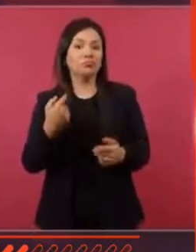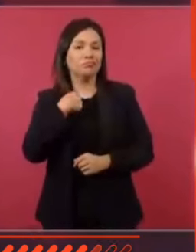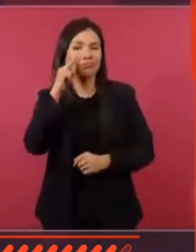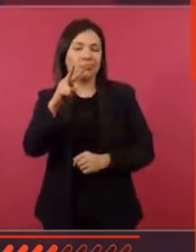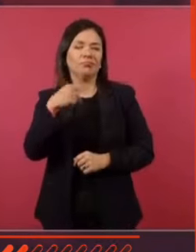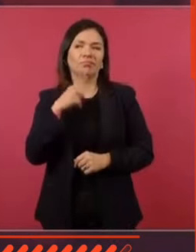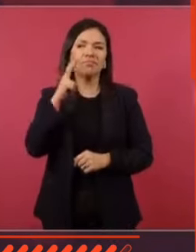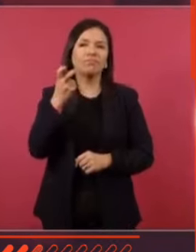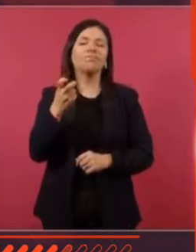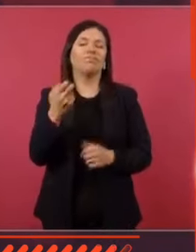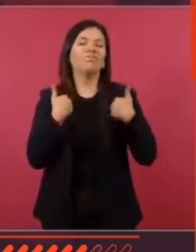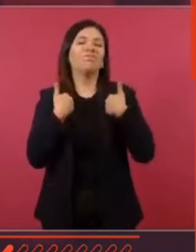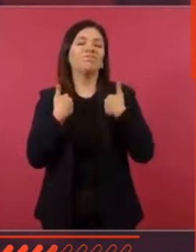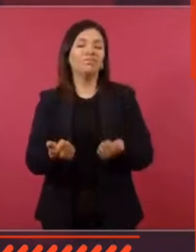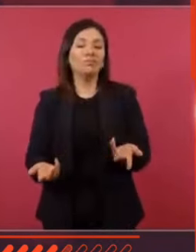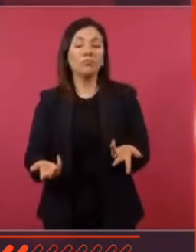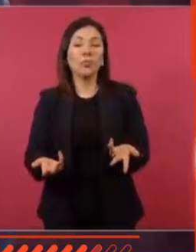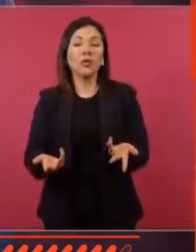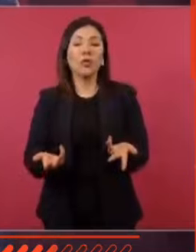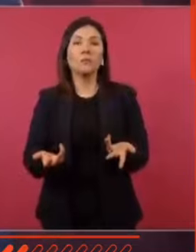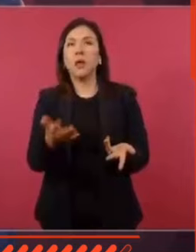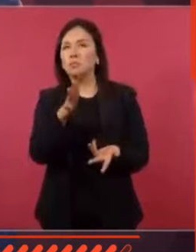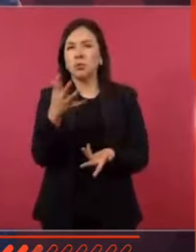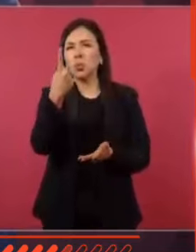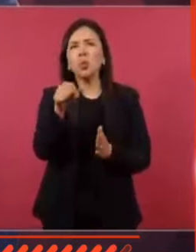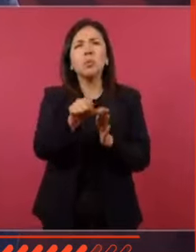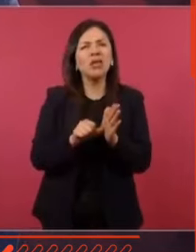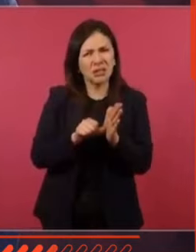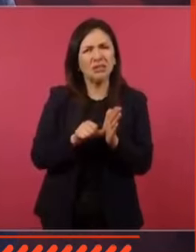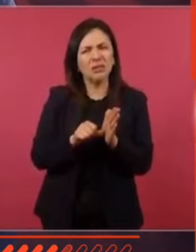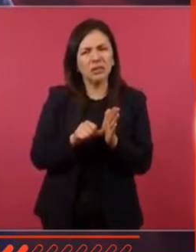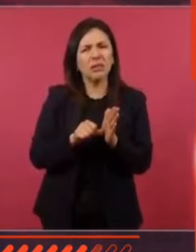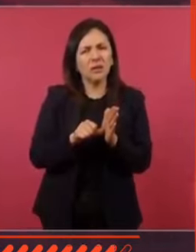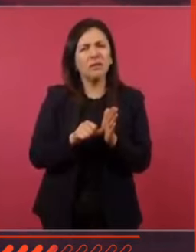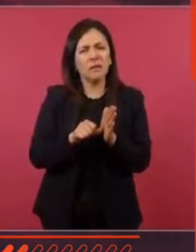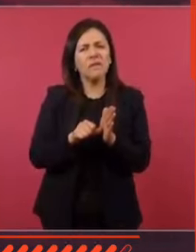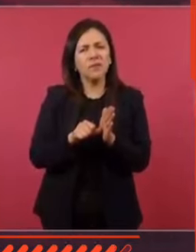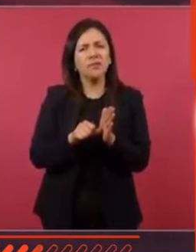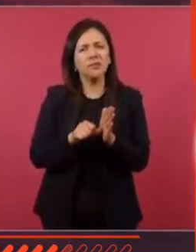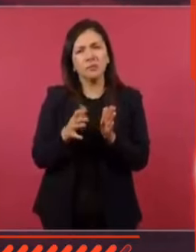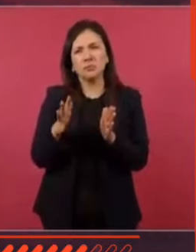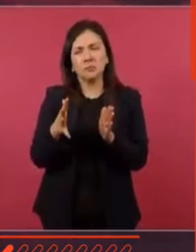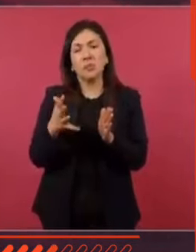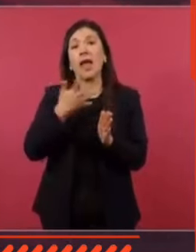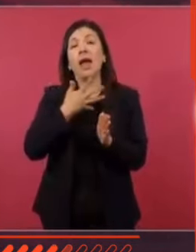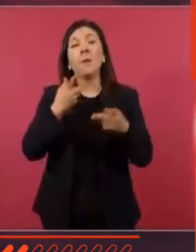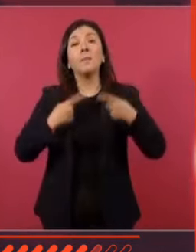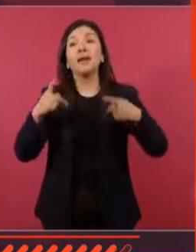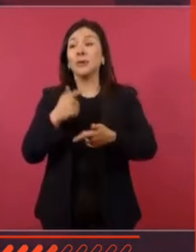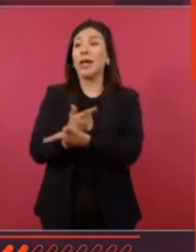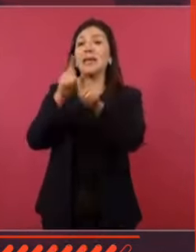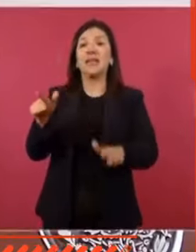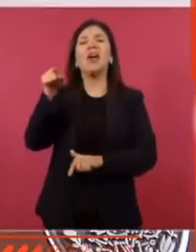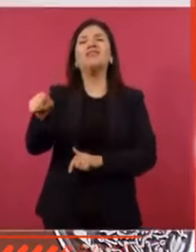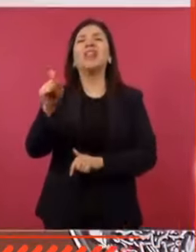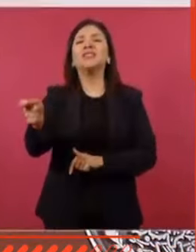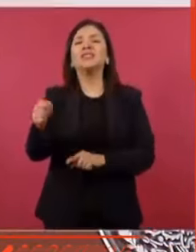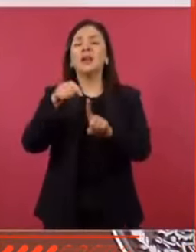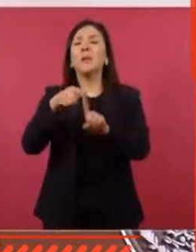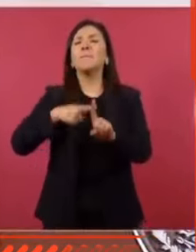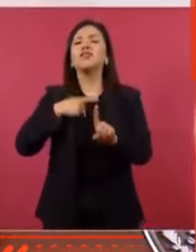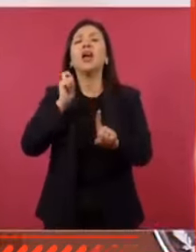aquí, en un mes dejan en libertad al hermano del